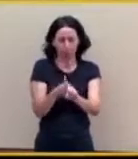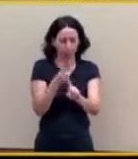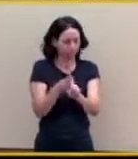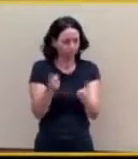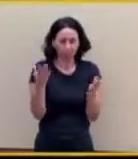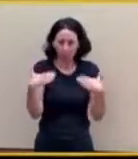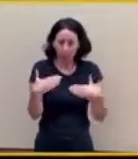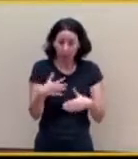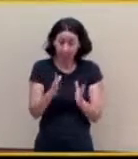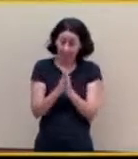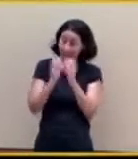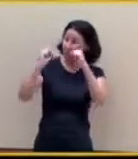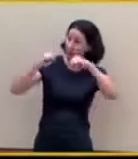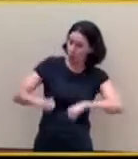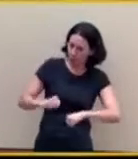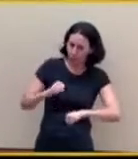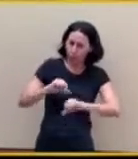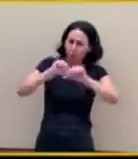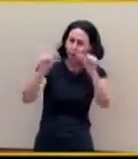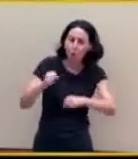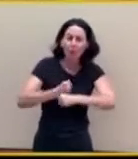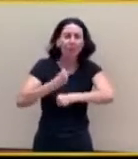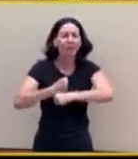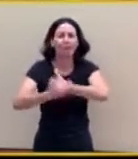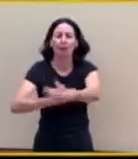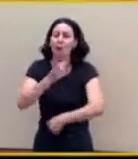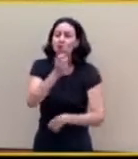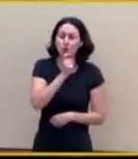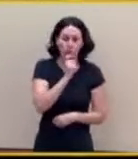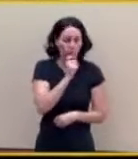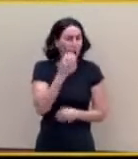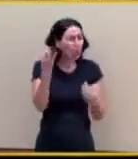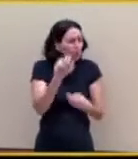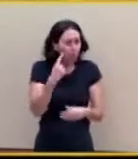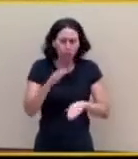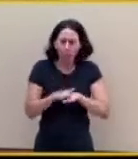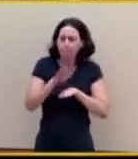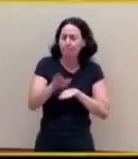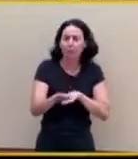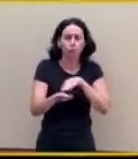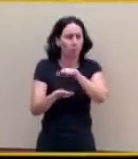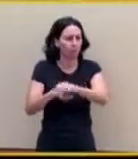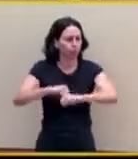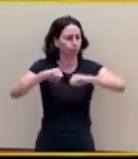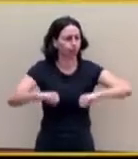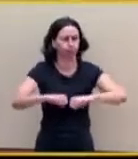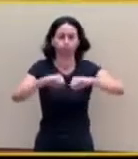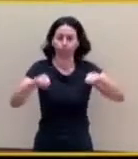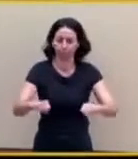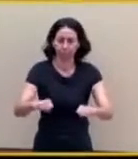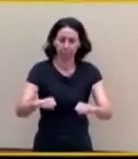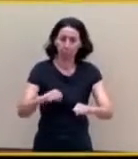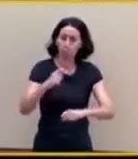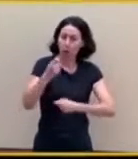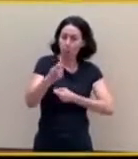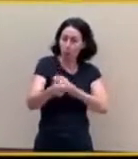Popular tiene un proyecto claro, no solamente económico, sino también de ideas y principios, que es lo que hoy le ha descolocado a Sánchez. Por eso somos un